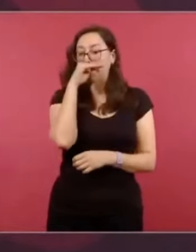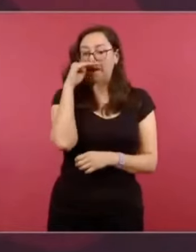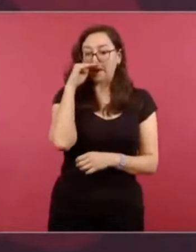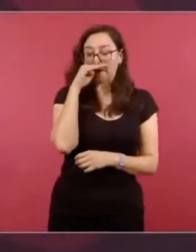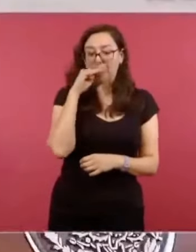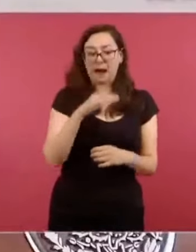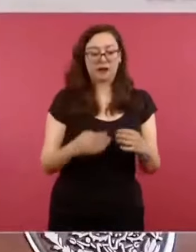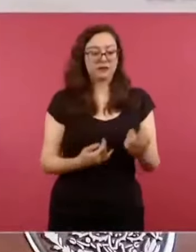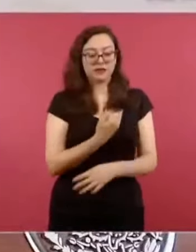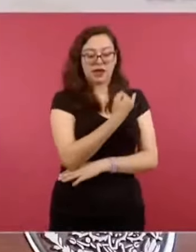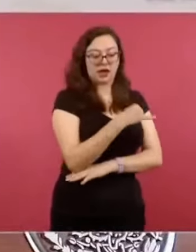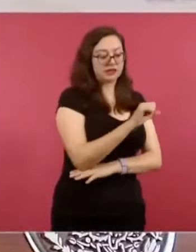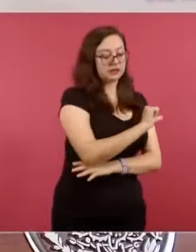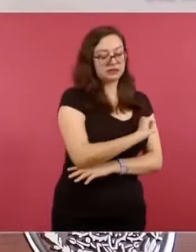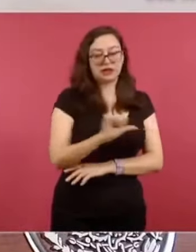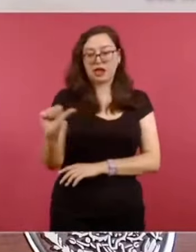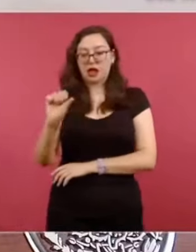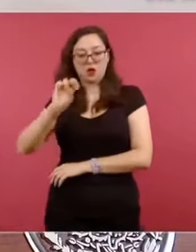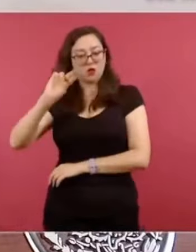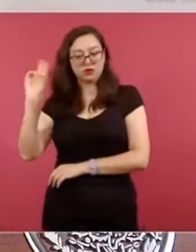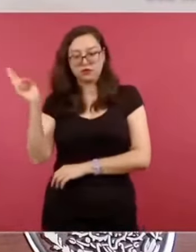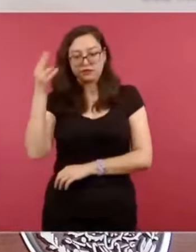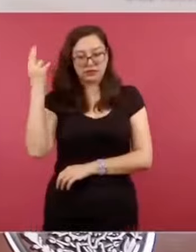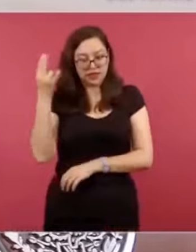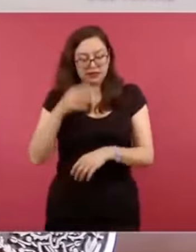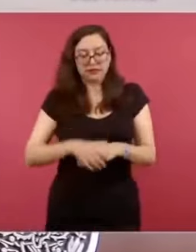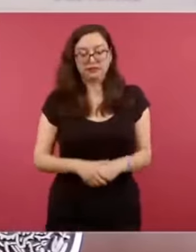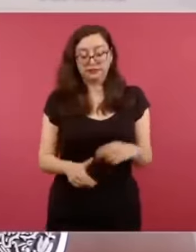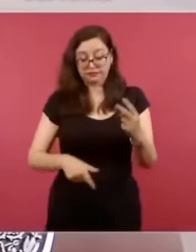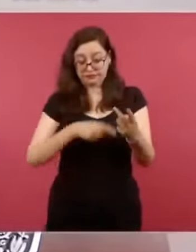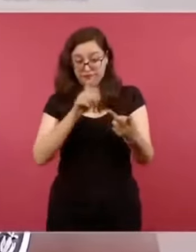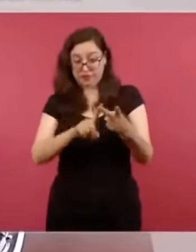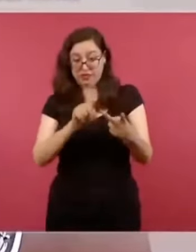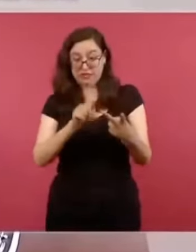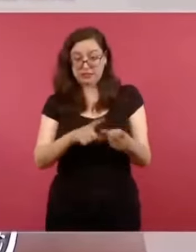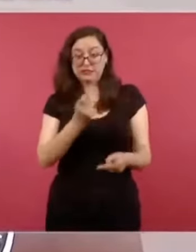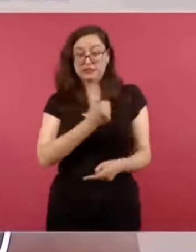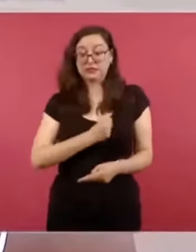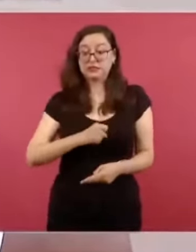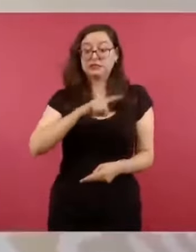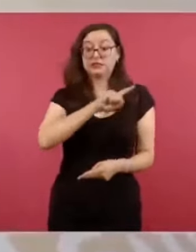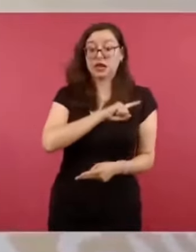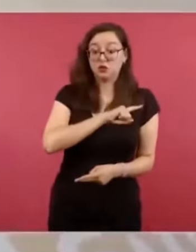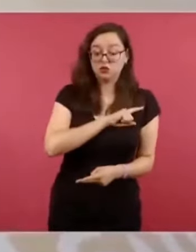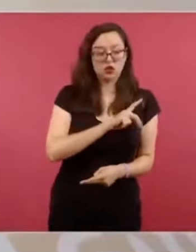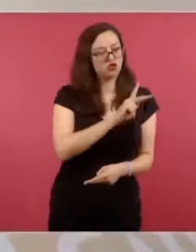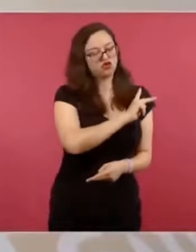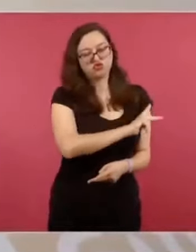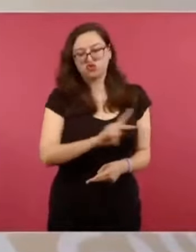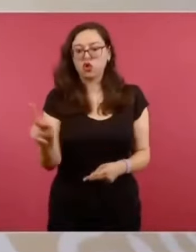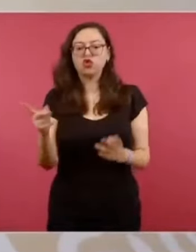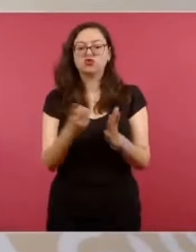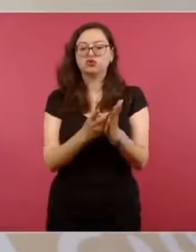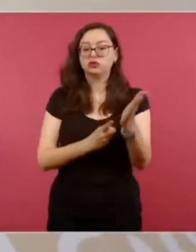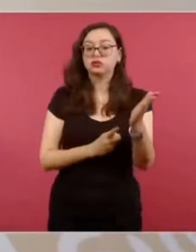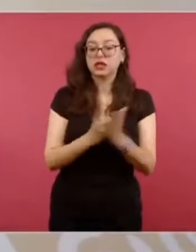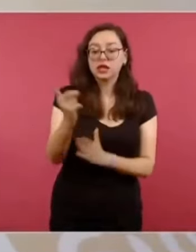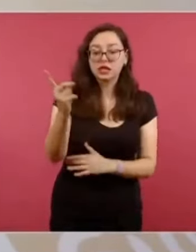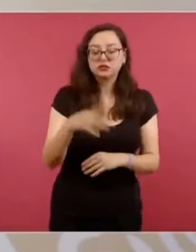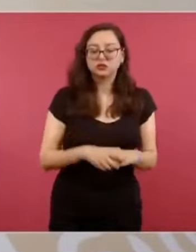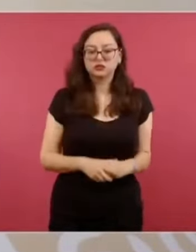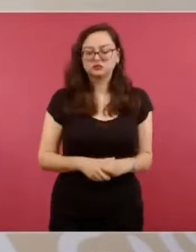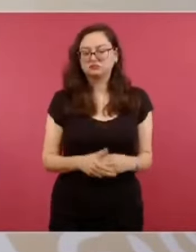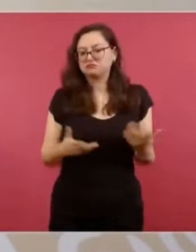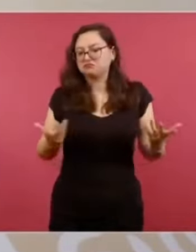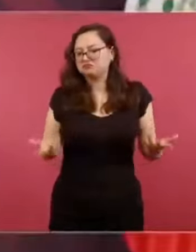los niveles. El derecho a la salud. ¿Qué significa el estado de bienestar? Que llega uno